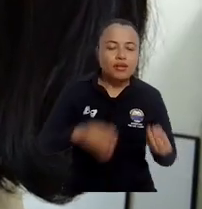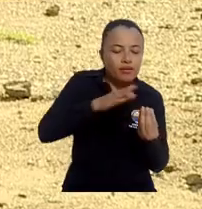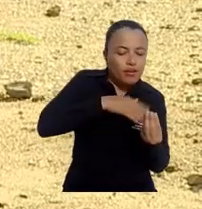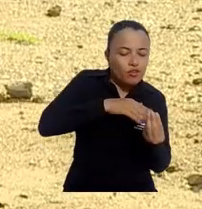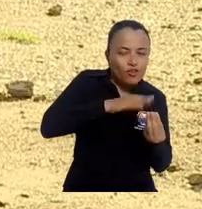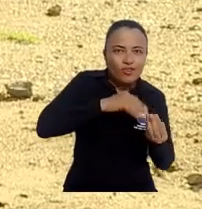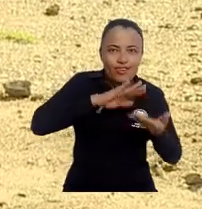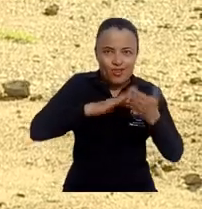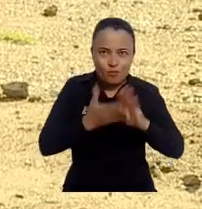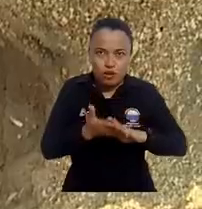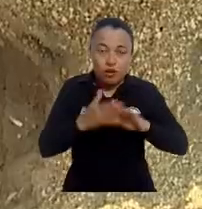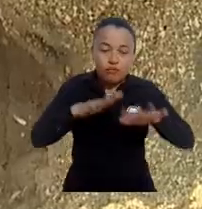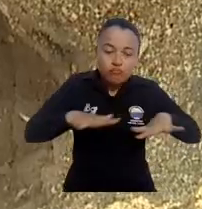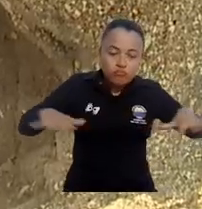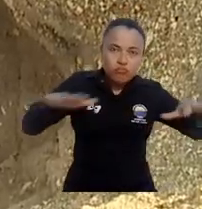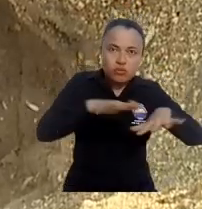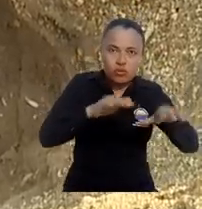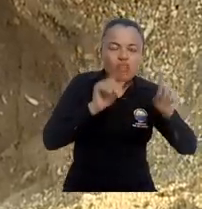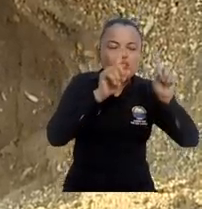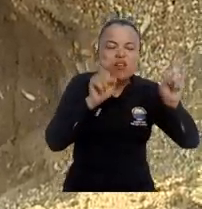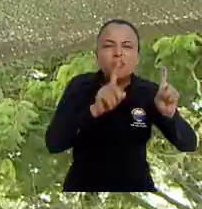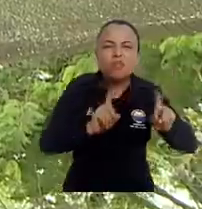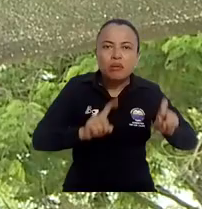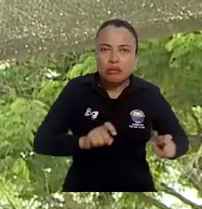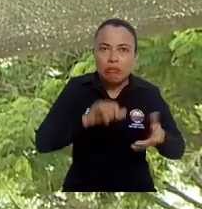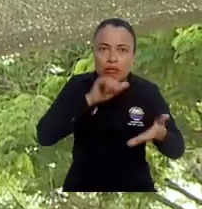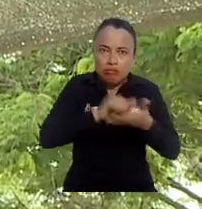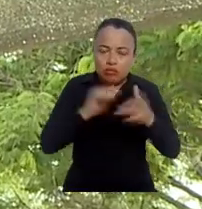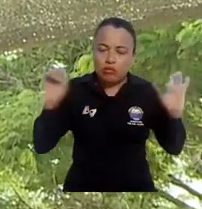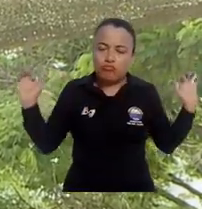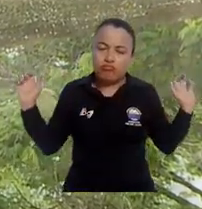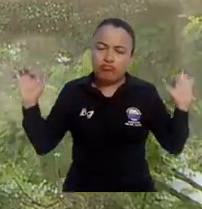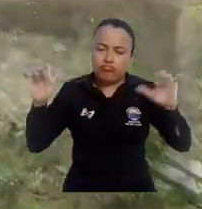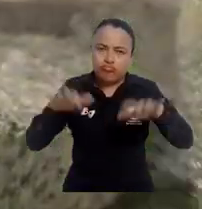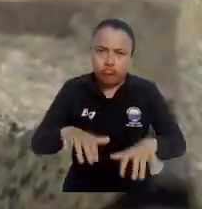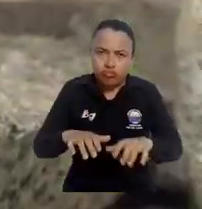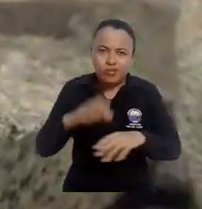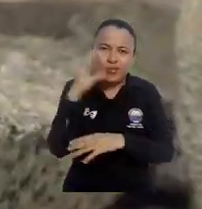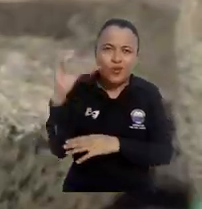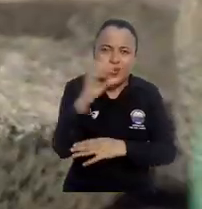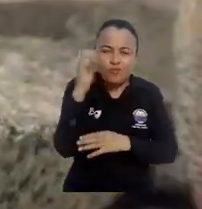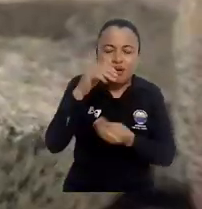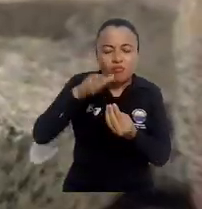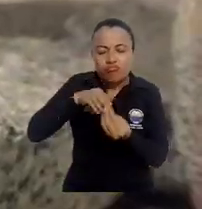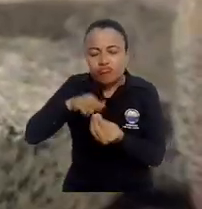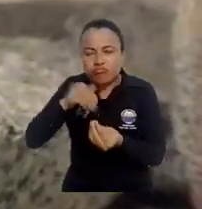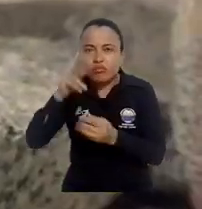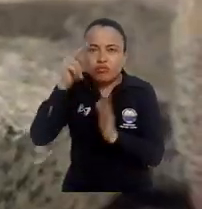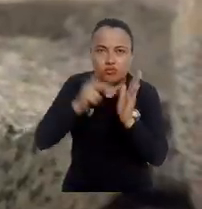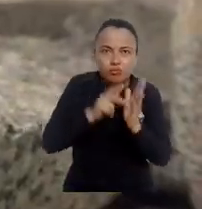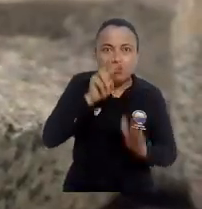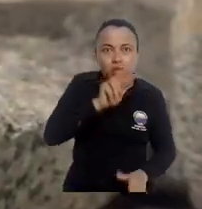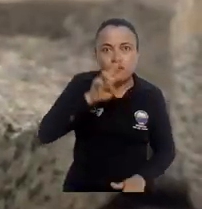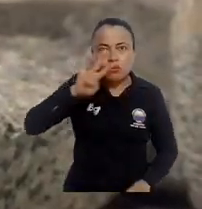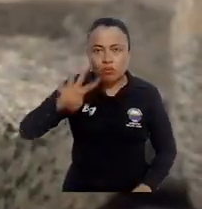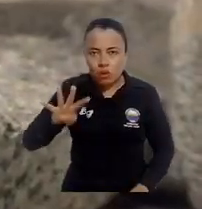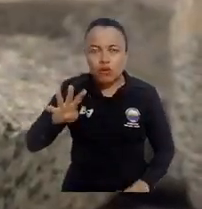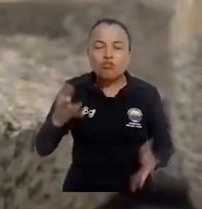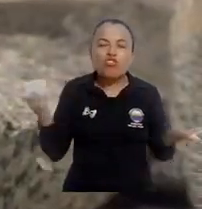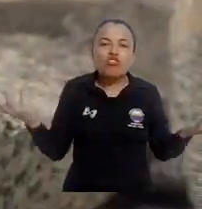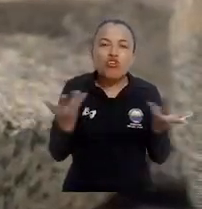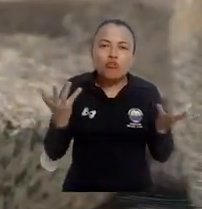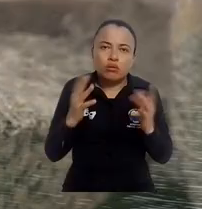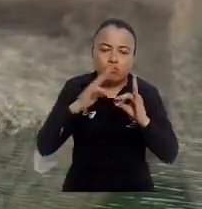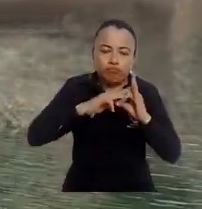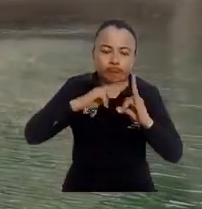Arqueología, comunidades y territorio fueron las temáticas abordadas durante el Congreso Colombiano de Arqueología 2024 que